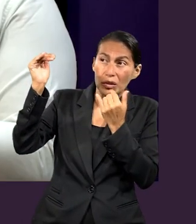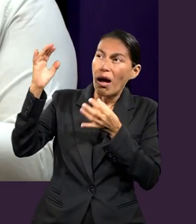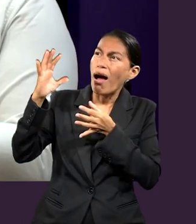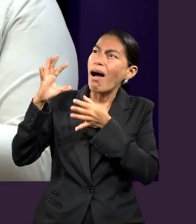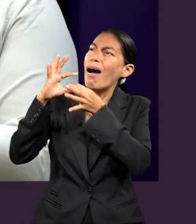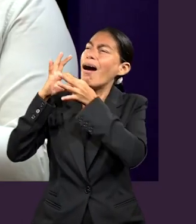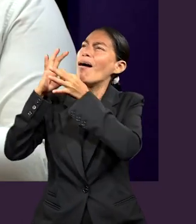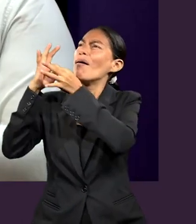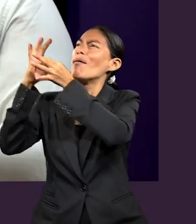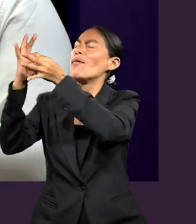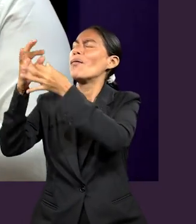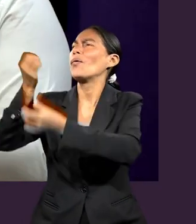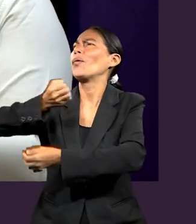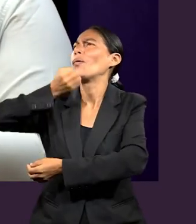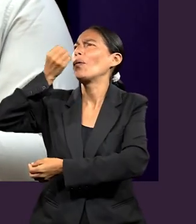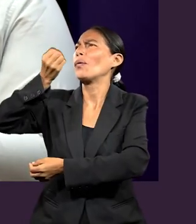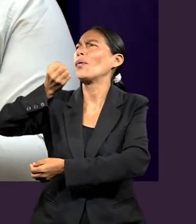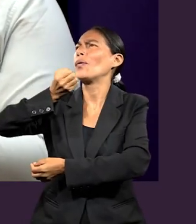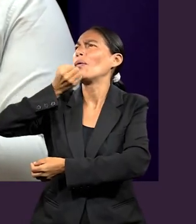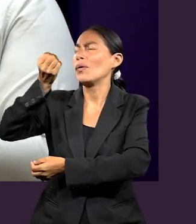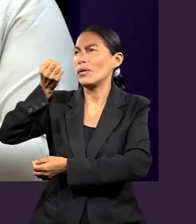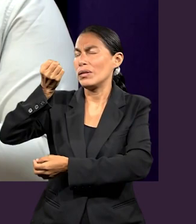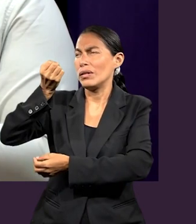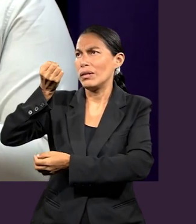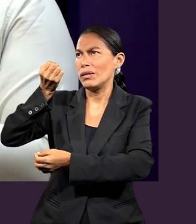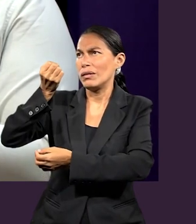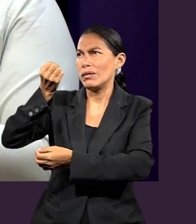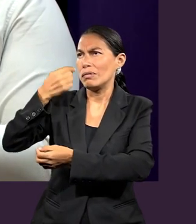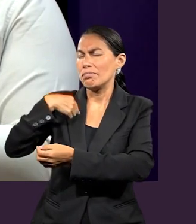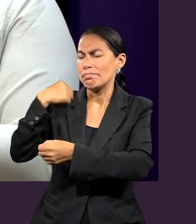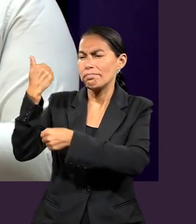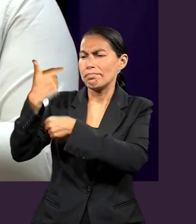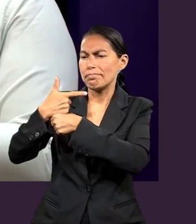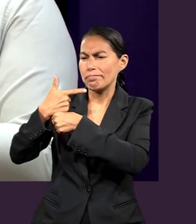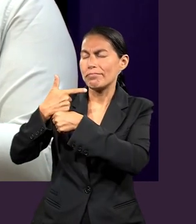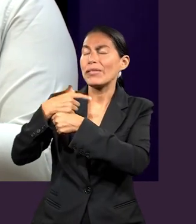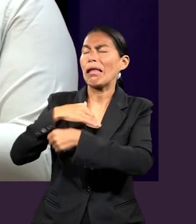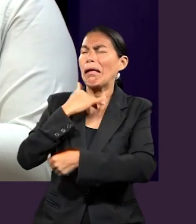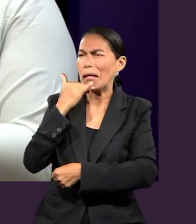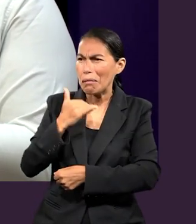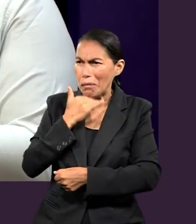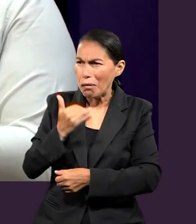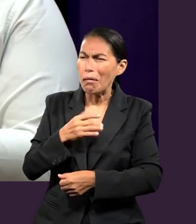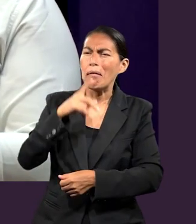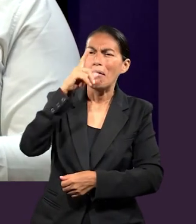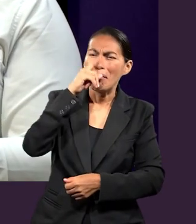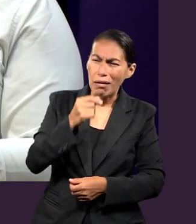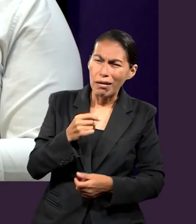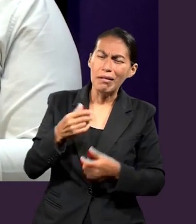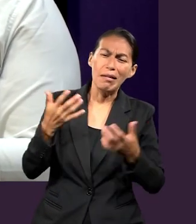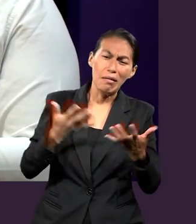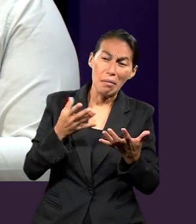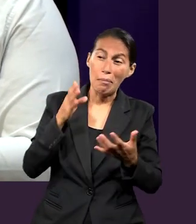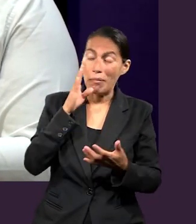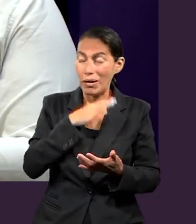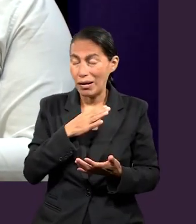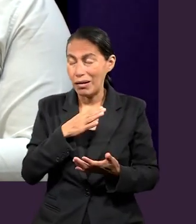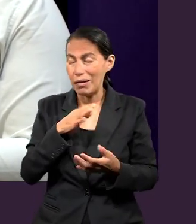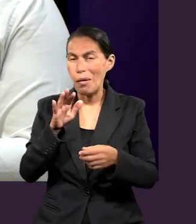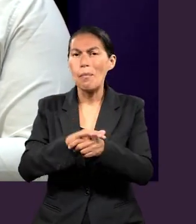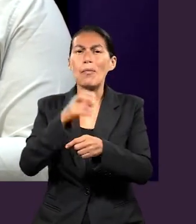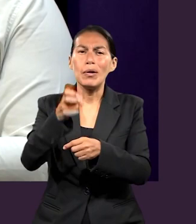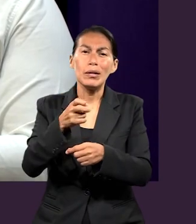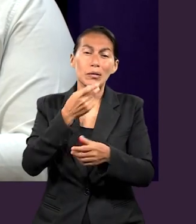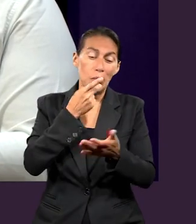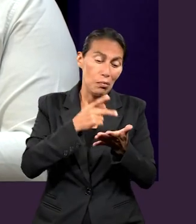porque pasamos tiempo con él, a lo mejor nos podemos dar cuenta de nuestras equivocaciones, de nuestras malas